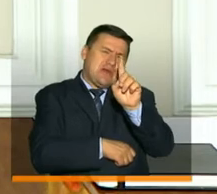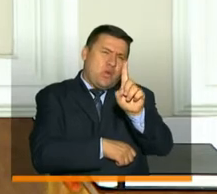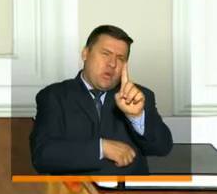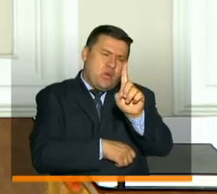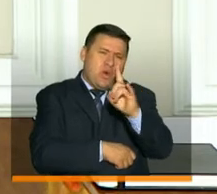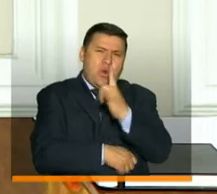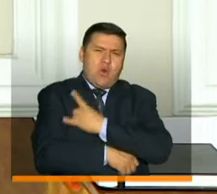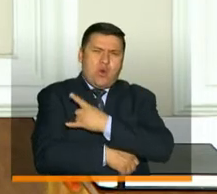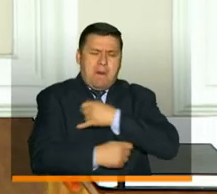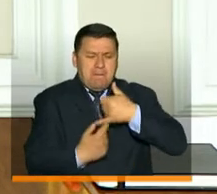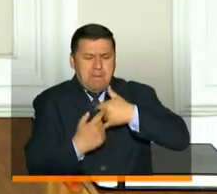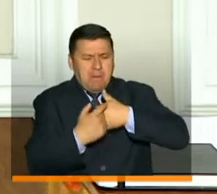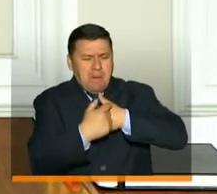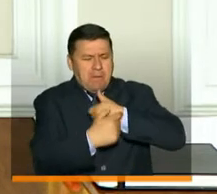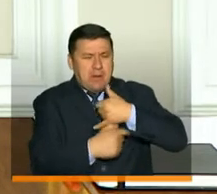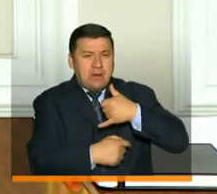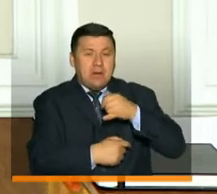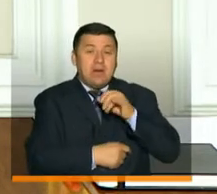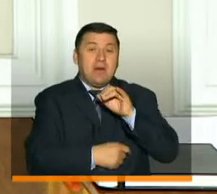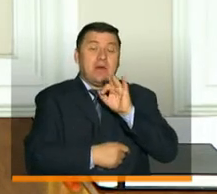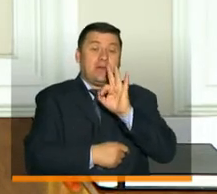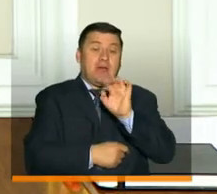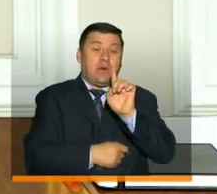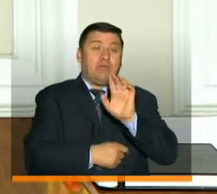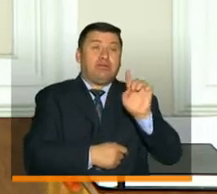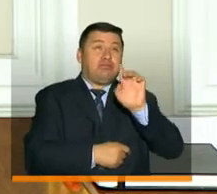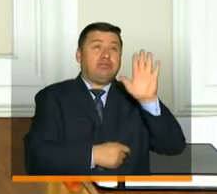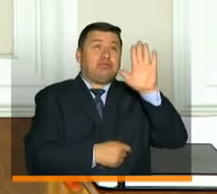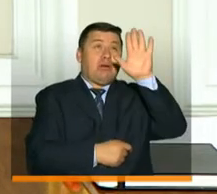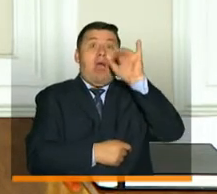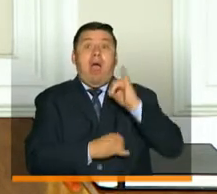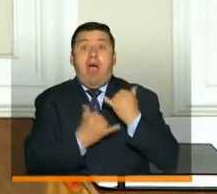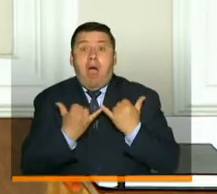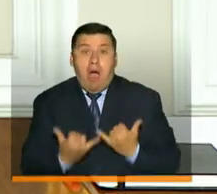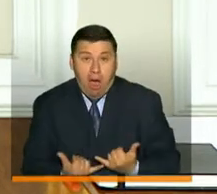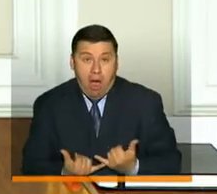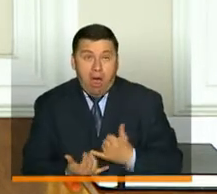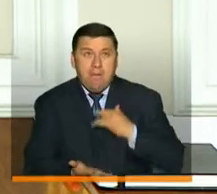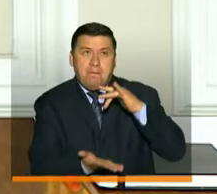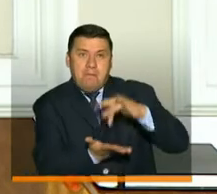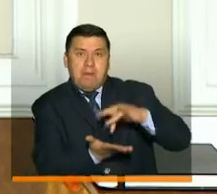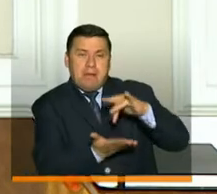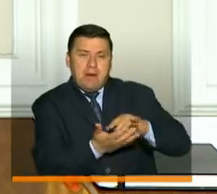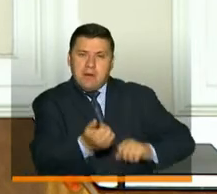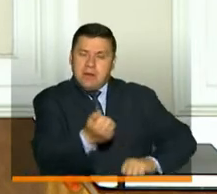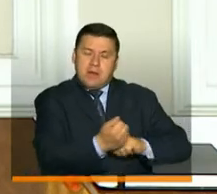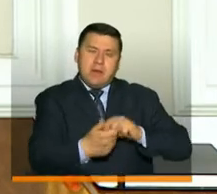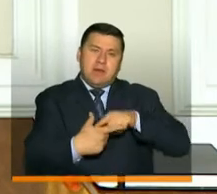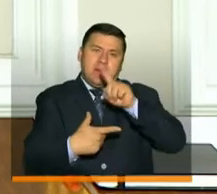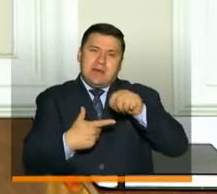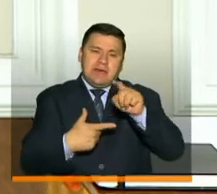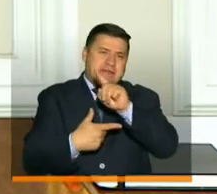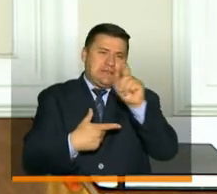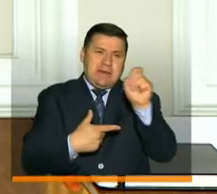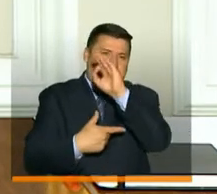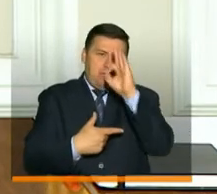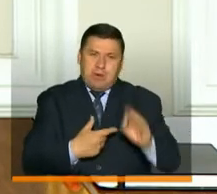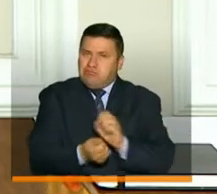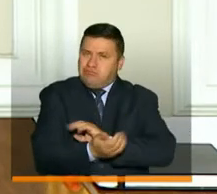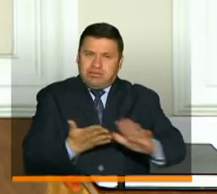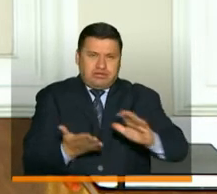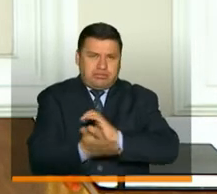universidades, en 31 de ellas, estamos en este momento llegando al 100 por ciento de descuento